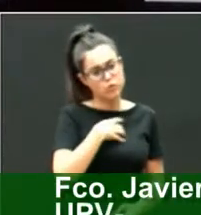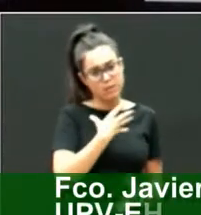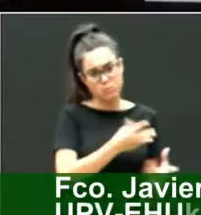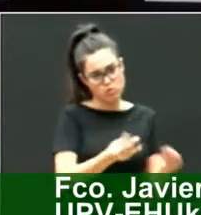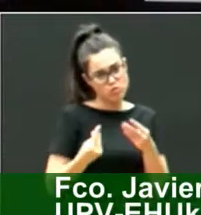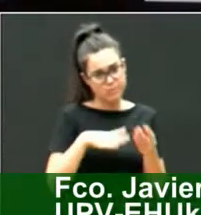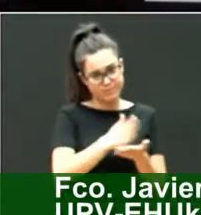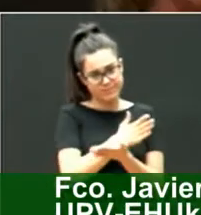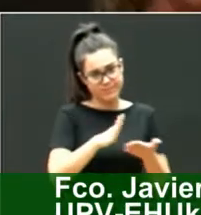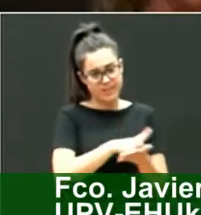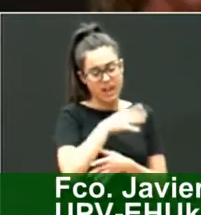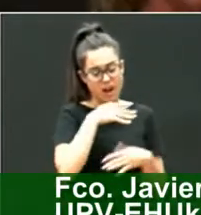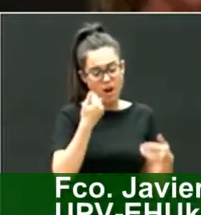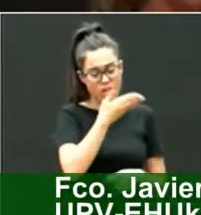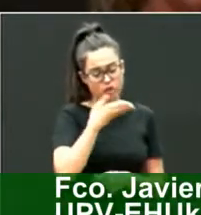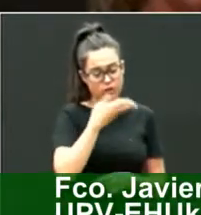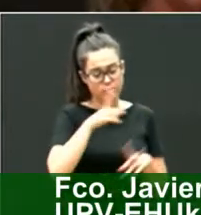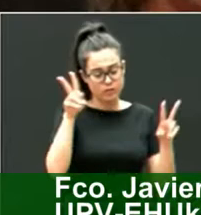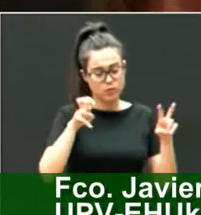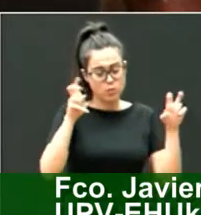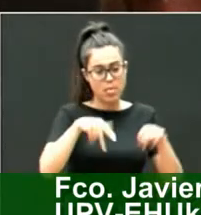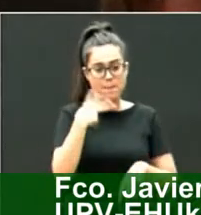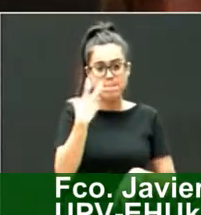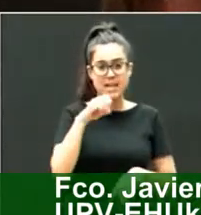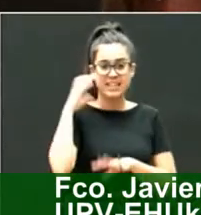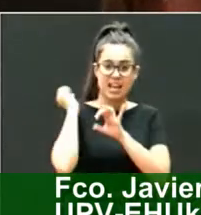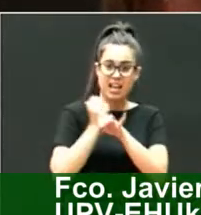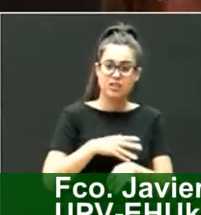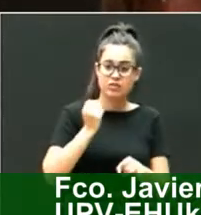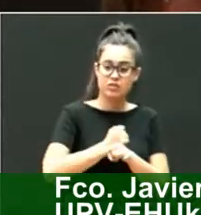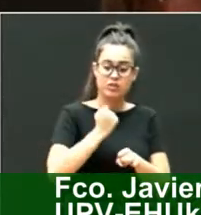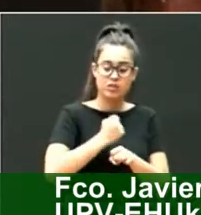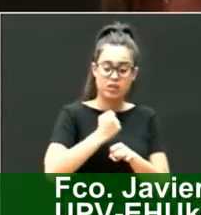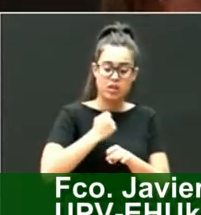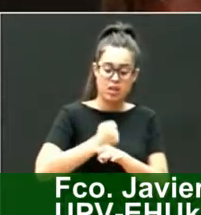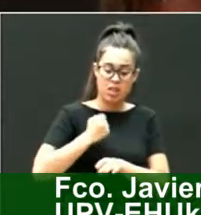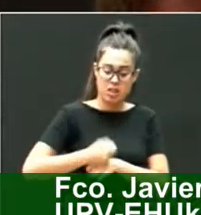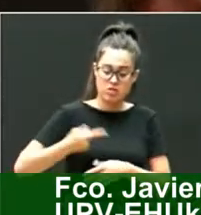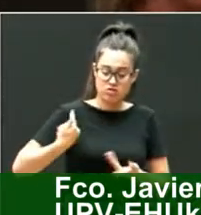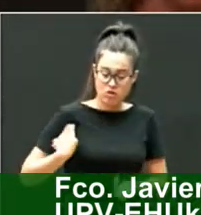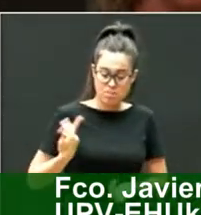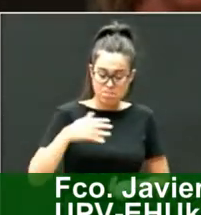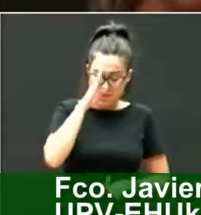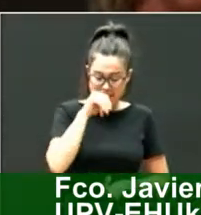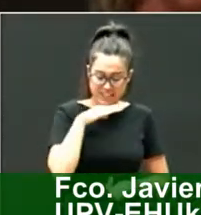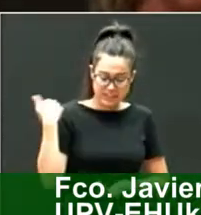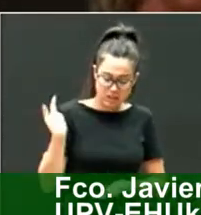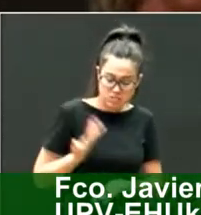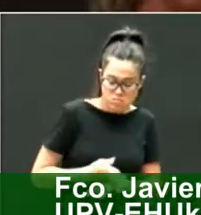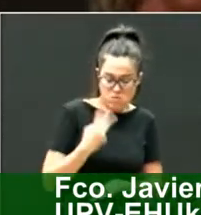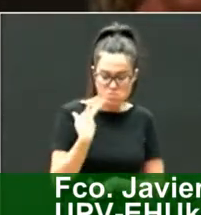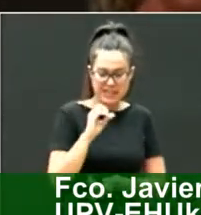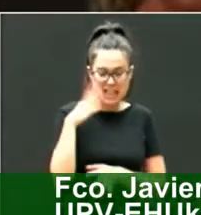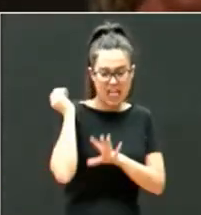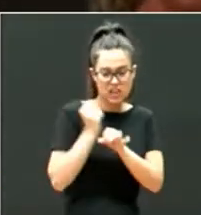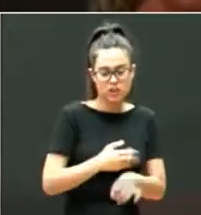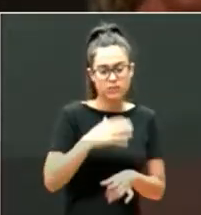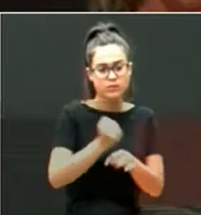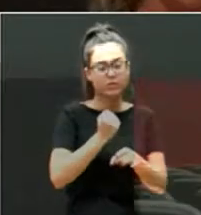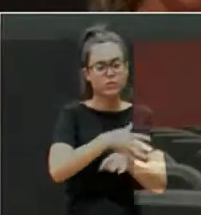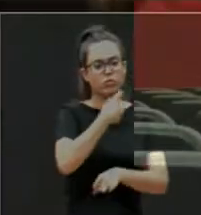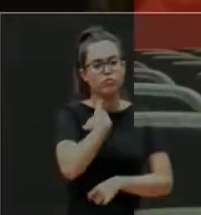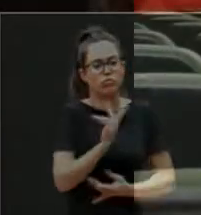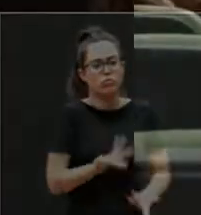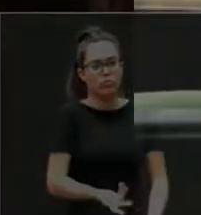He descubierto una nueva escuela después de 20 años trabajando, que es desde que soy padre, y me pasa que cuando estoy en las reuniones